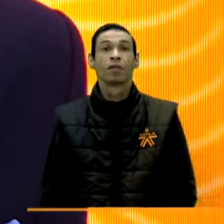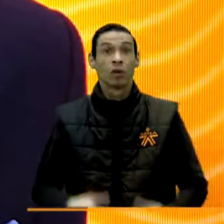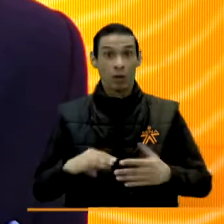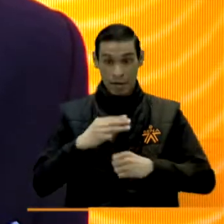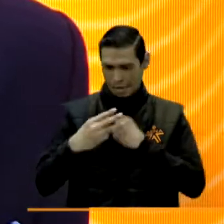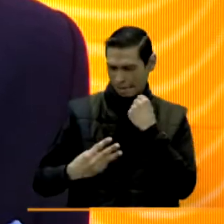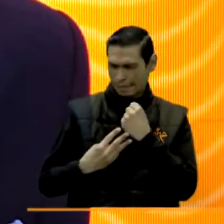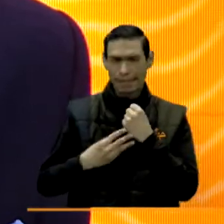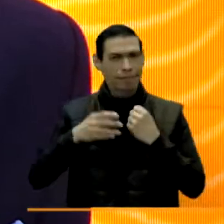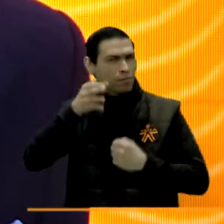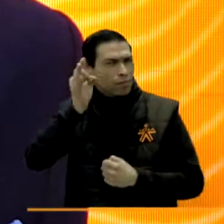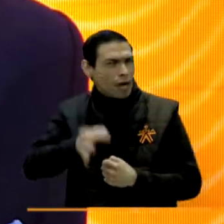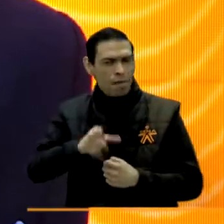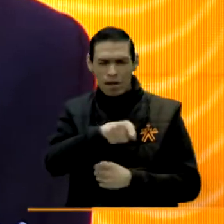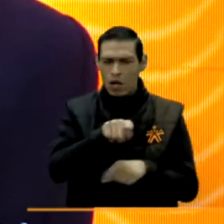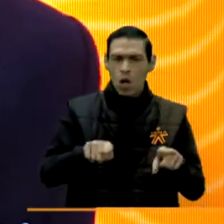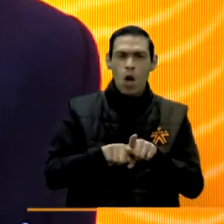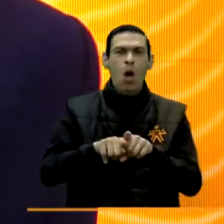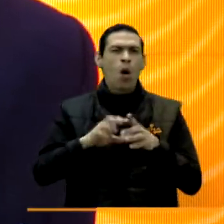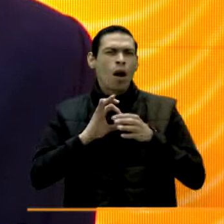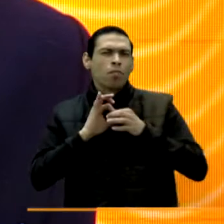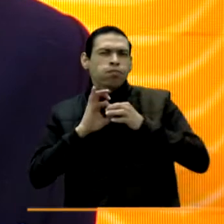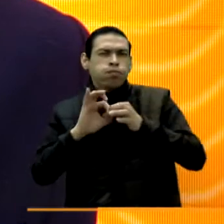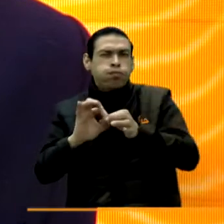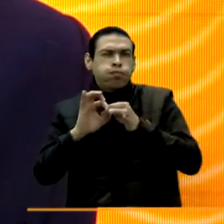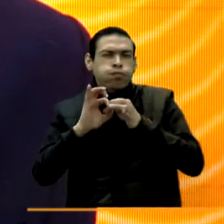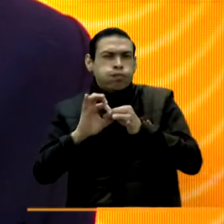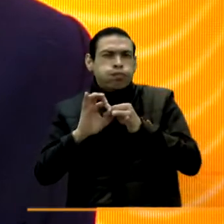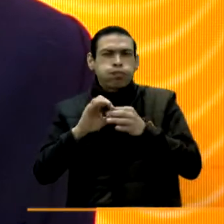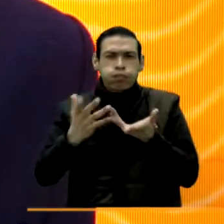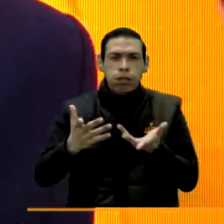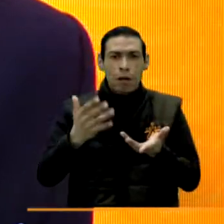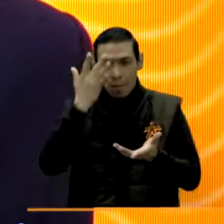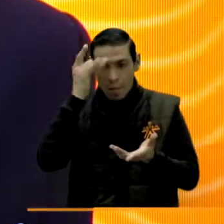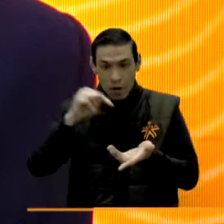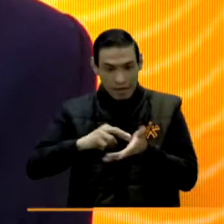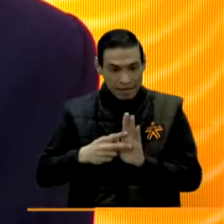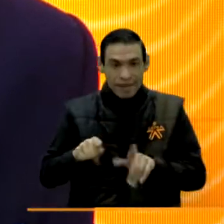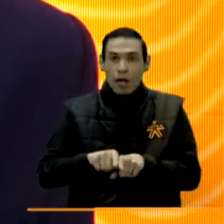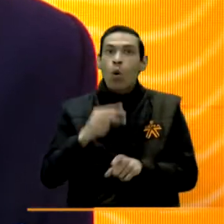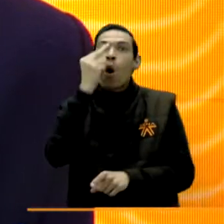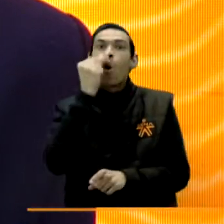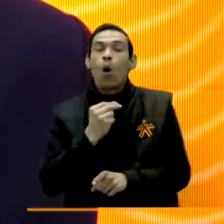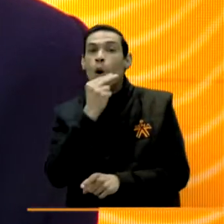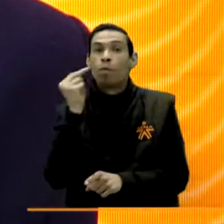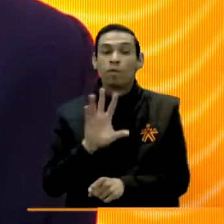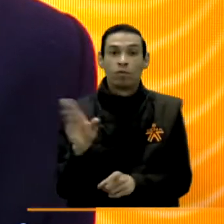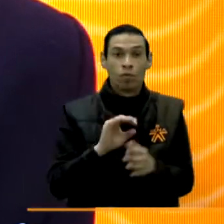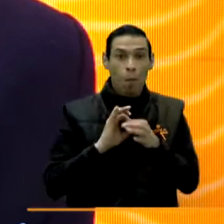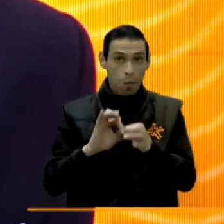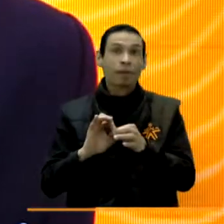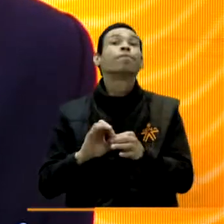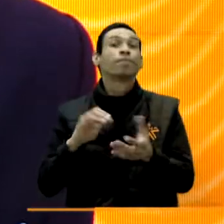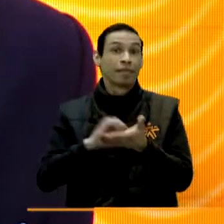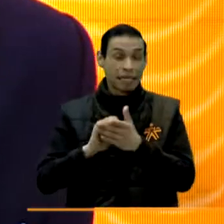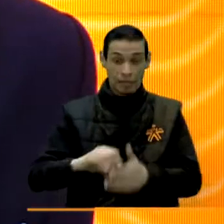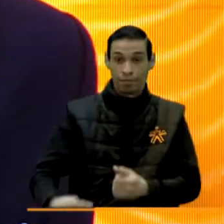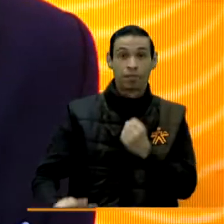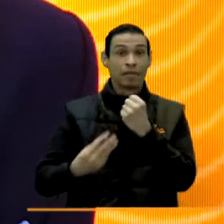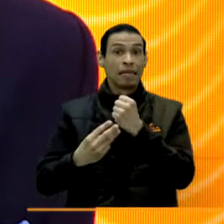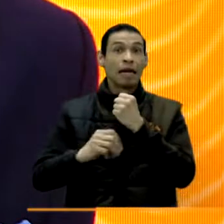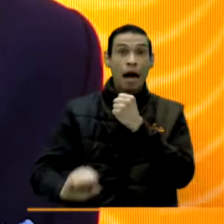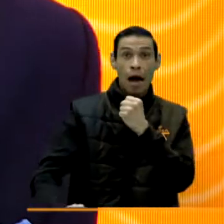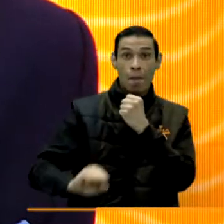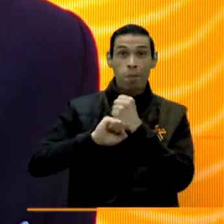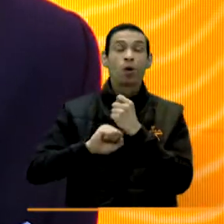de nosotros fundamental porque dentro de las prioridades estratégicas del banco es contar con el mejor y el más comprometido de los equipos y siempre hemos encontrado un